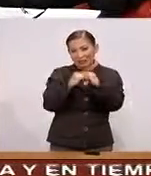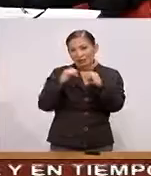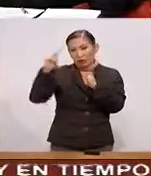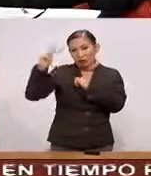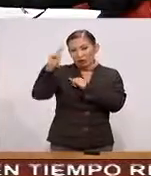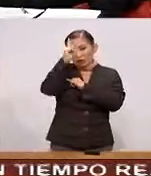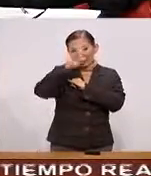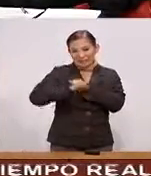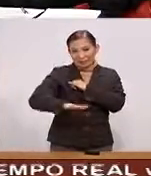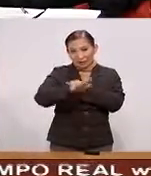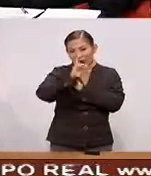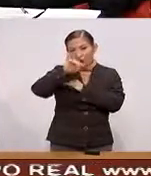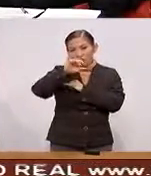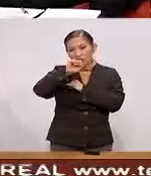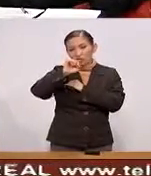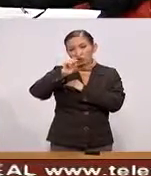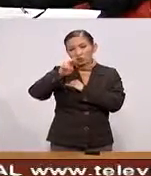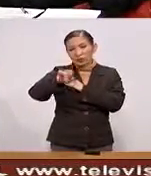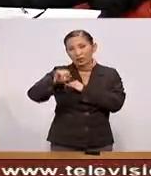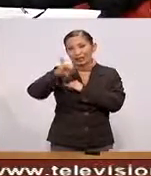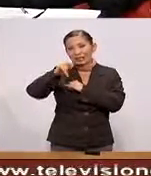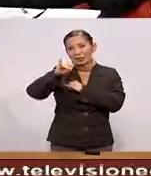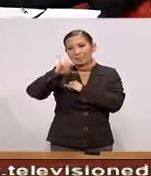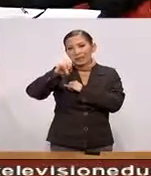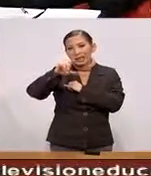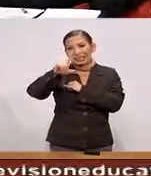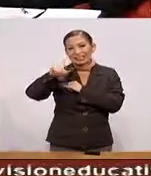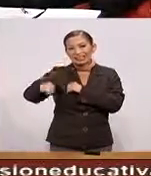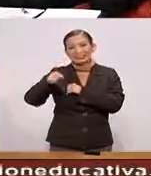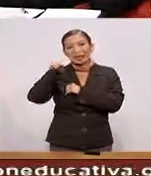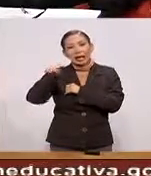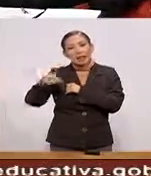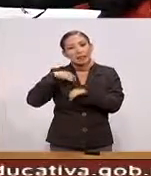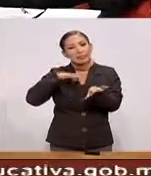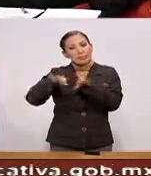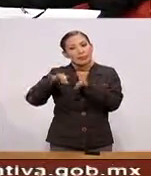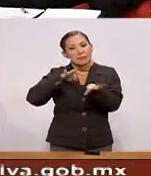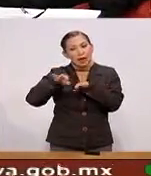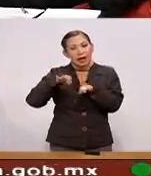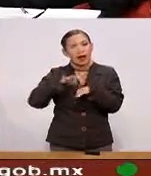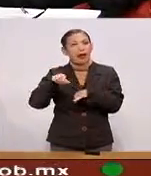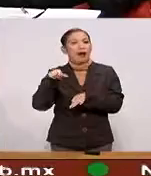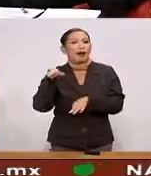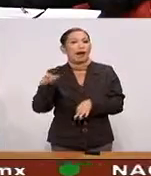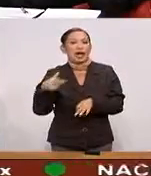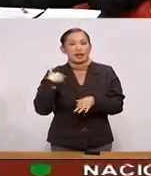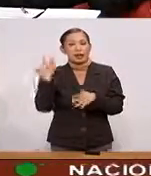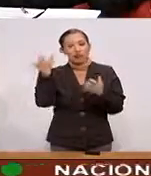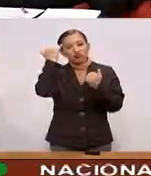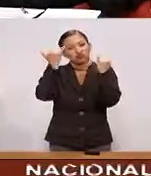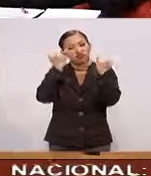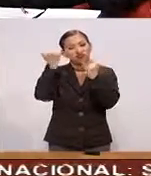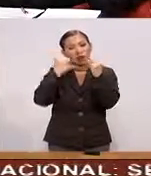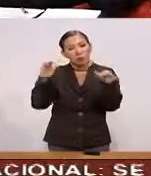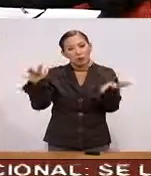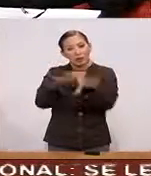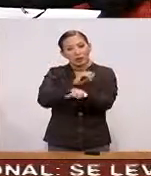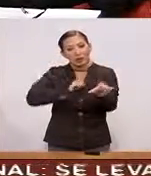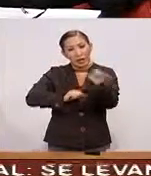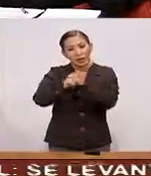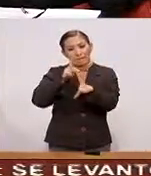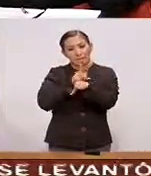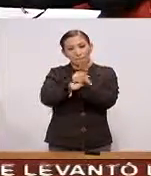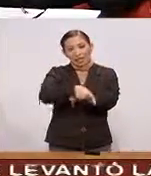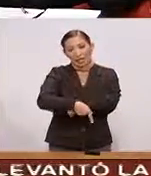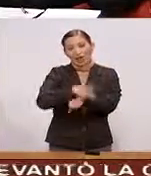Politécnico Nacional Josué Jiménez Vázquez Quien está trabajando En desarrollar Un sustituto De piel